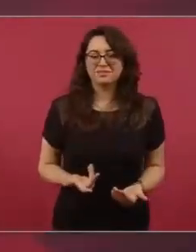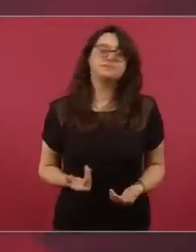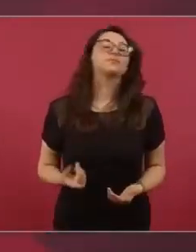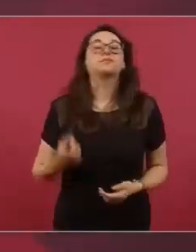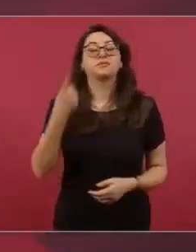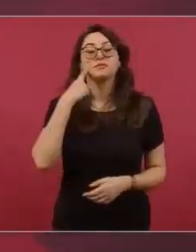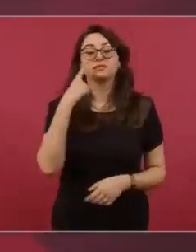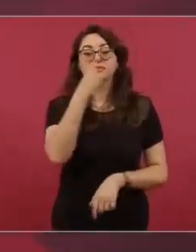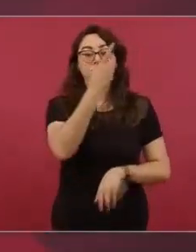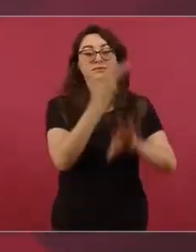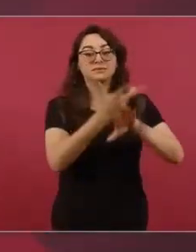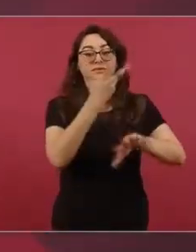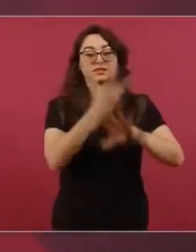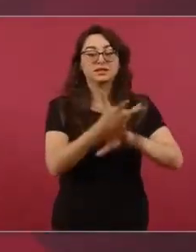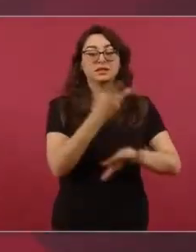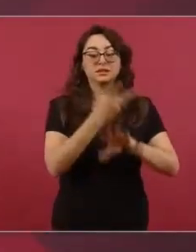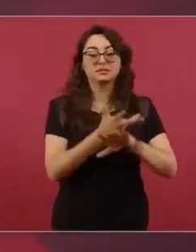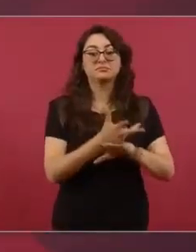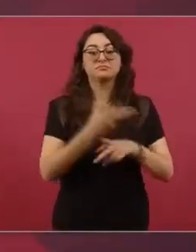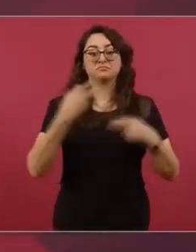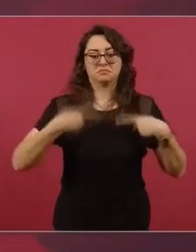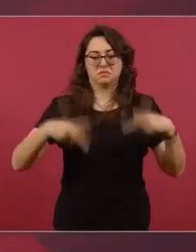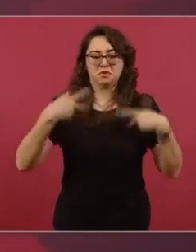por ciento de su costo de producción